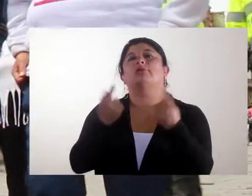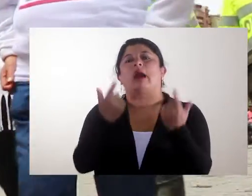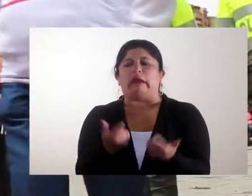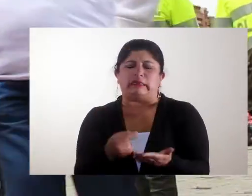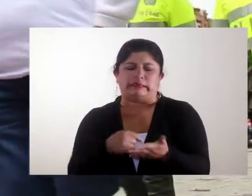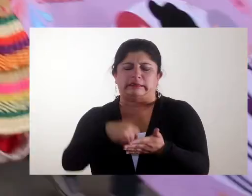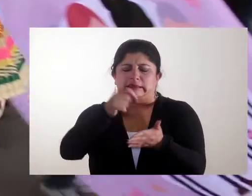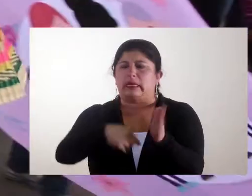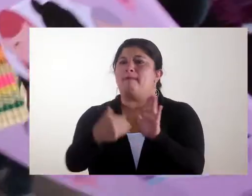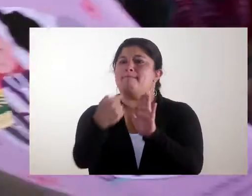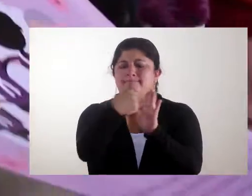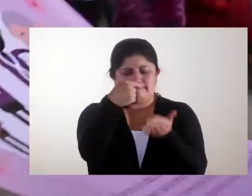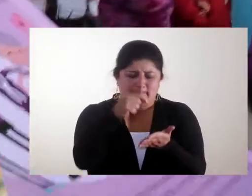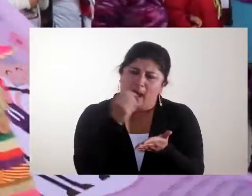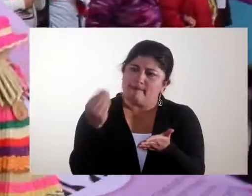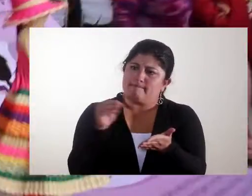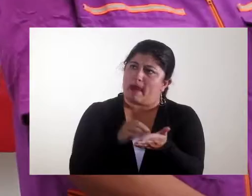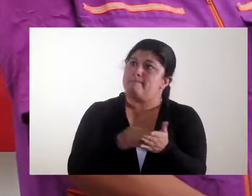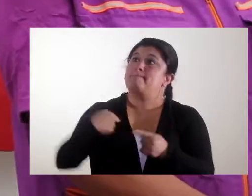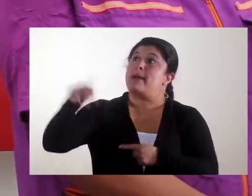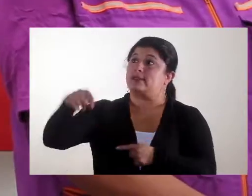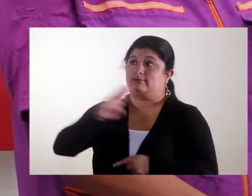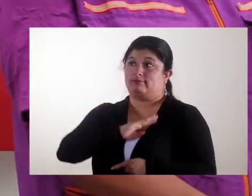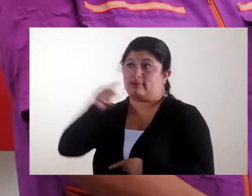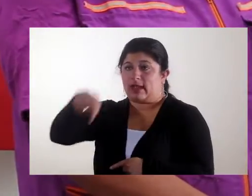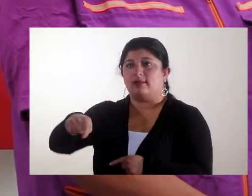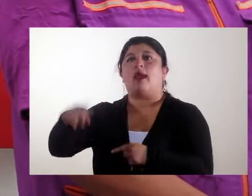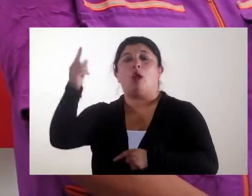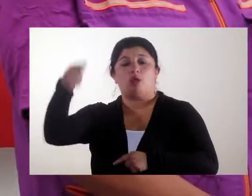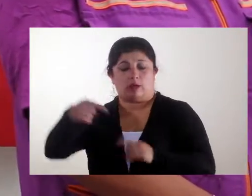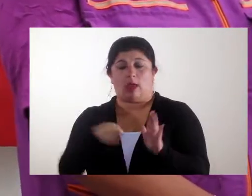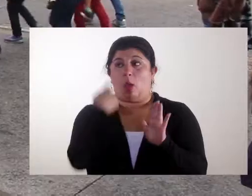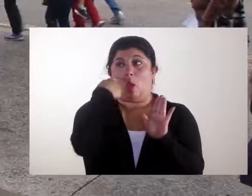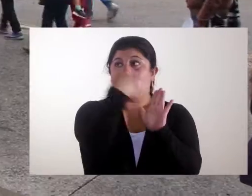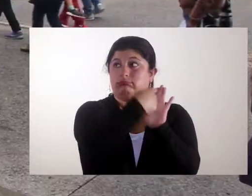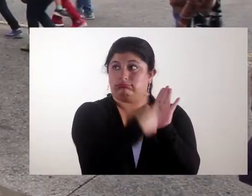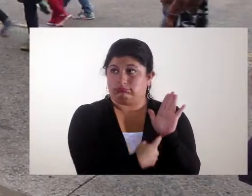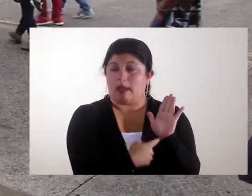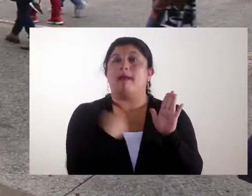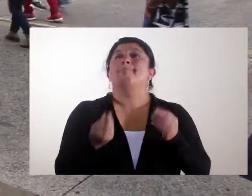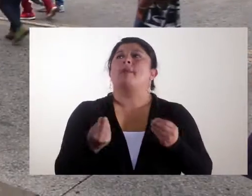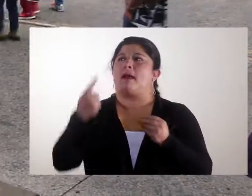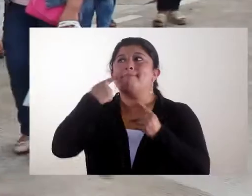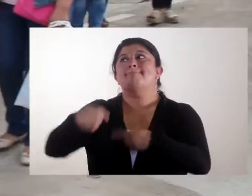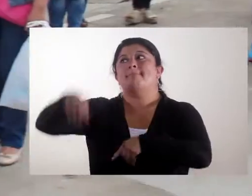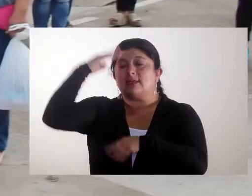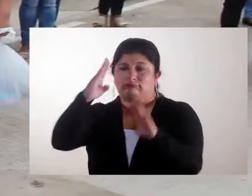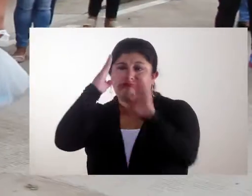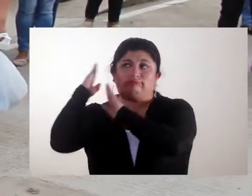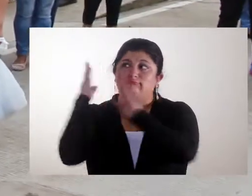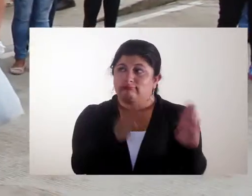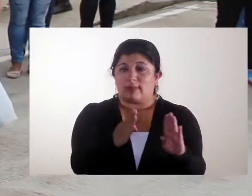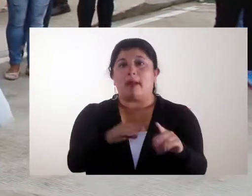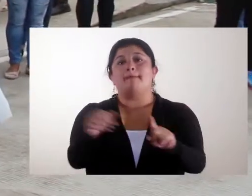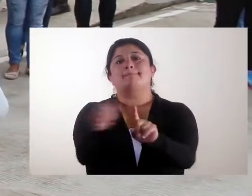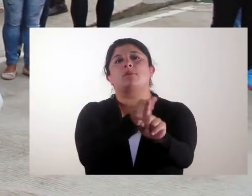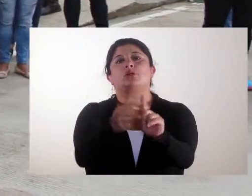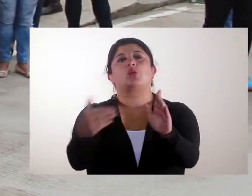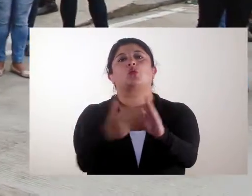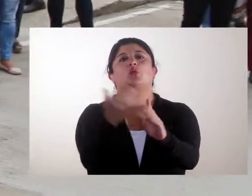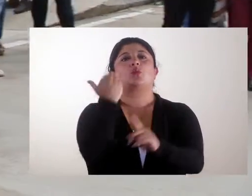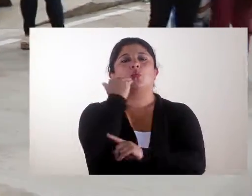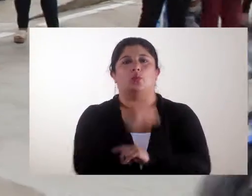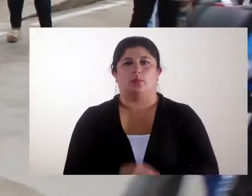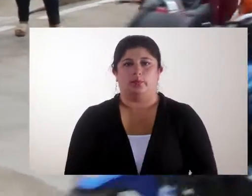Algareras, en las cuales se plasmaron mandatos dirigidos a los alcaldes y autoridades municipales tendientes a reclamar mayor atención